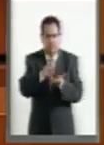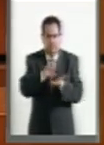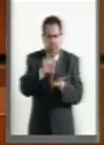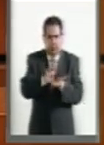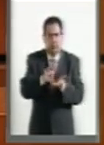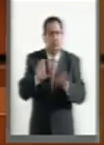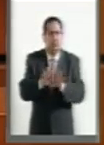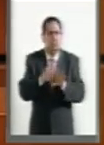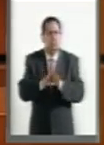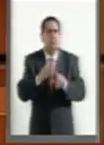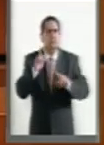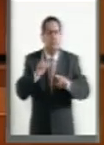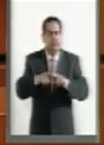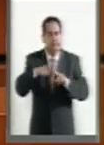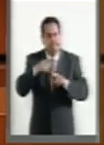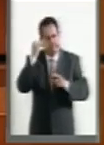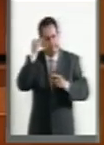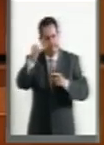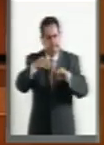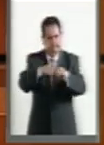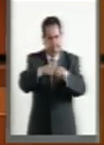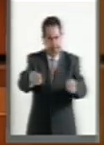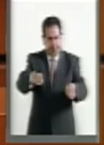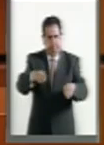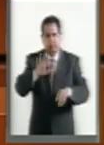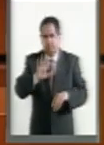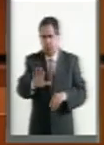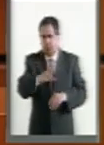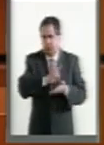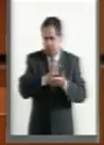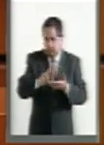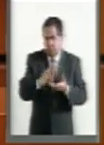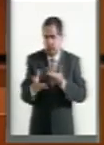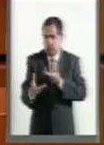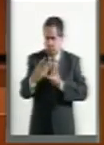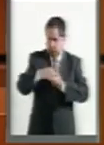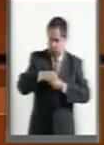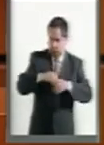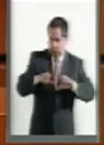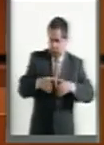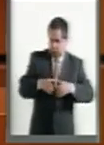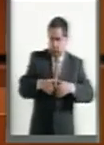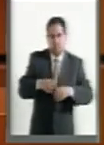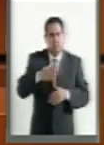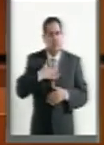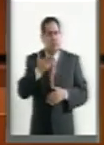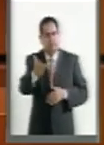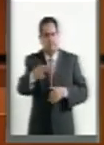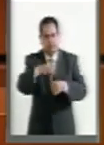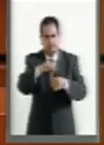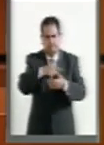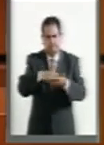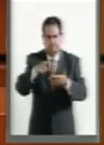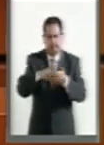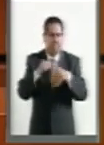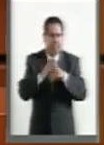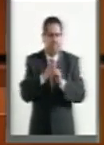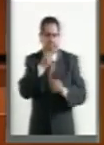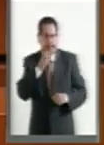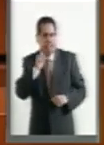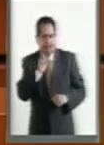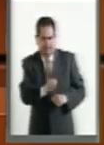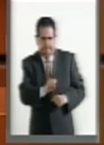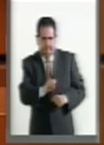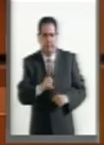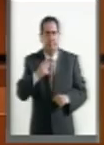teniendo un enfoque igualitario en sus derechos e inclusión. Pido su voto a favor sobre estos dictámenes